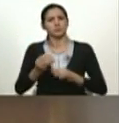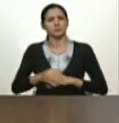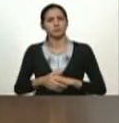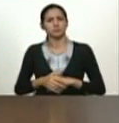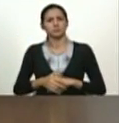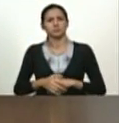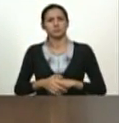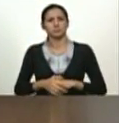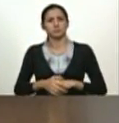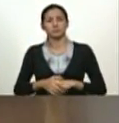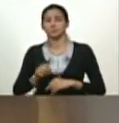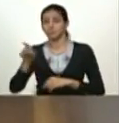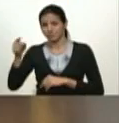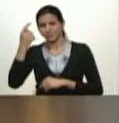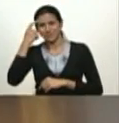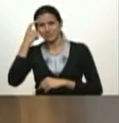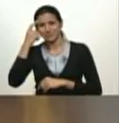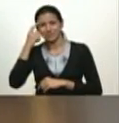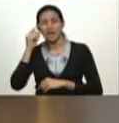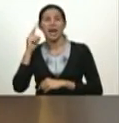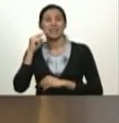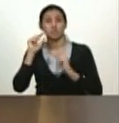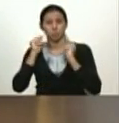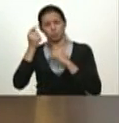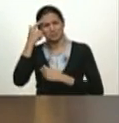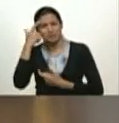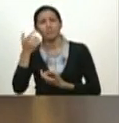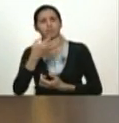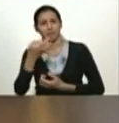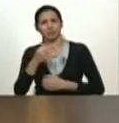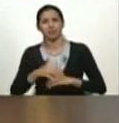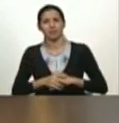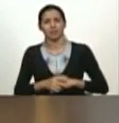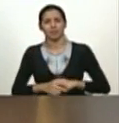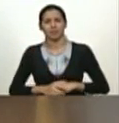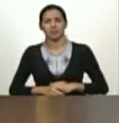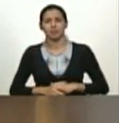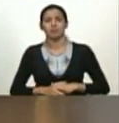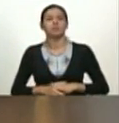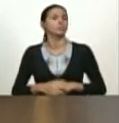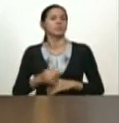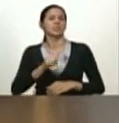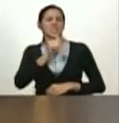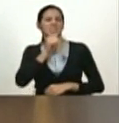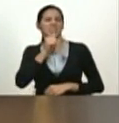podido Aristóbulo si se puede porque somos los hijos del gigante